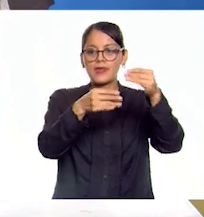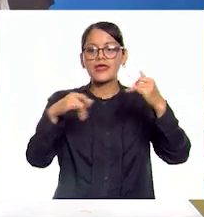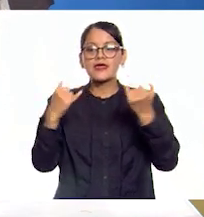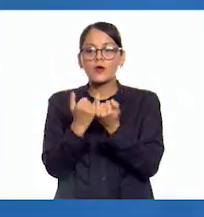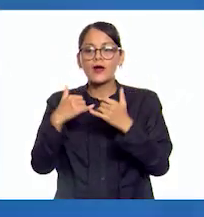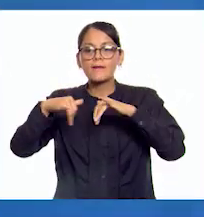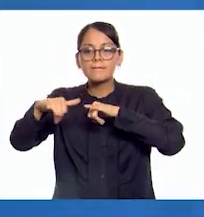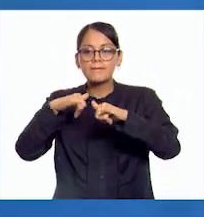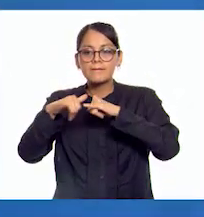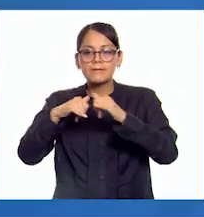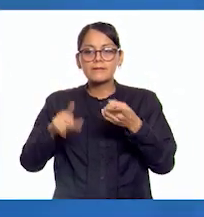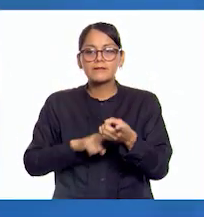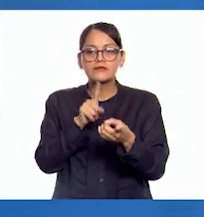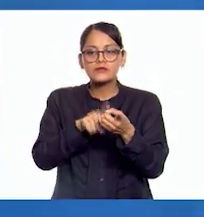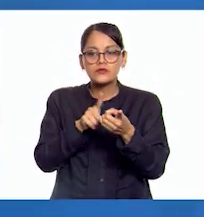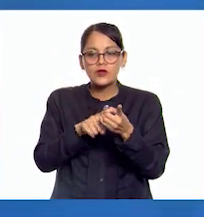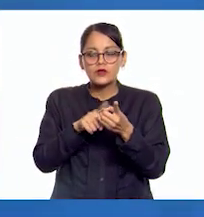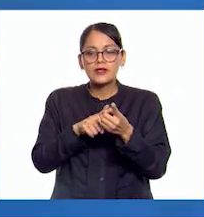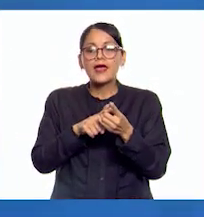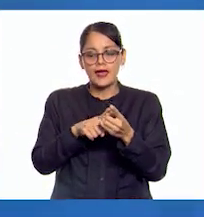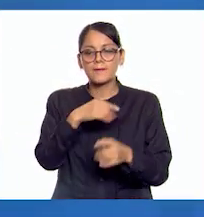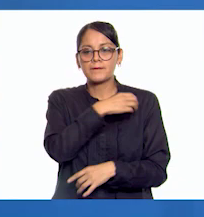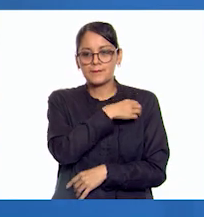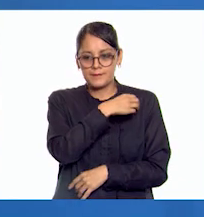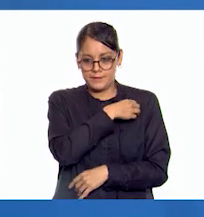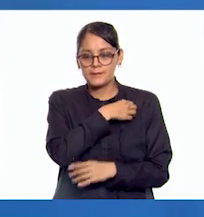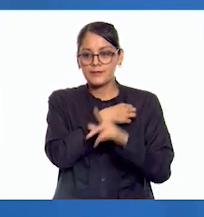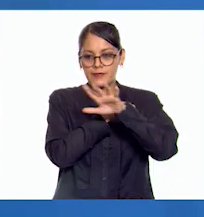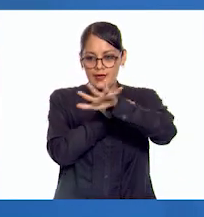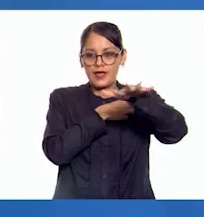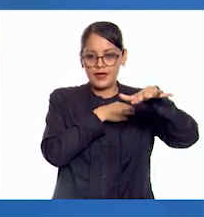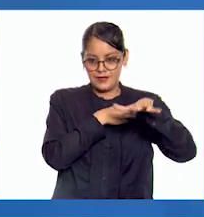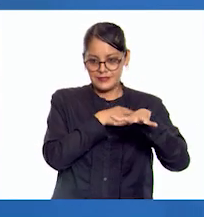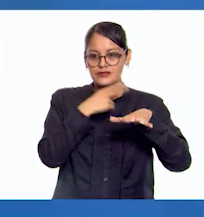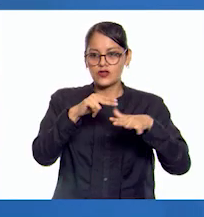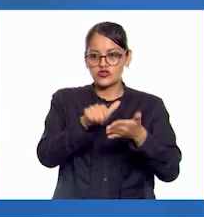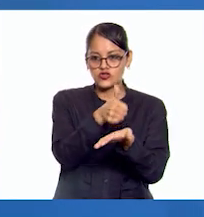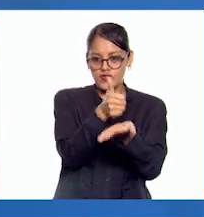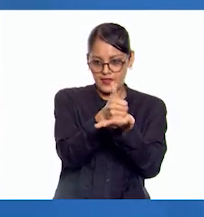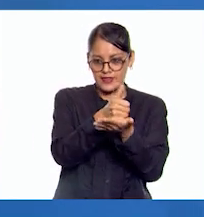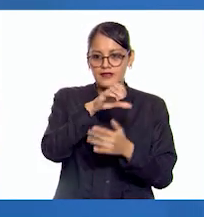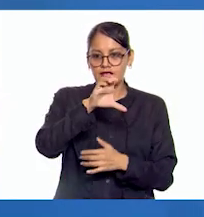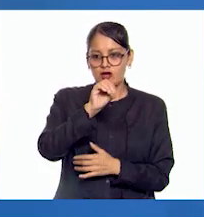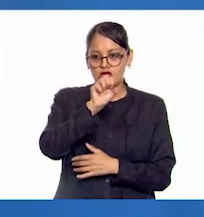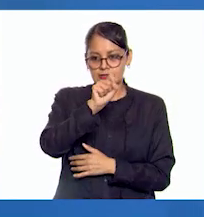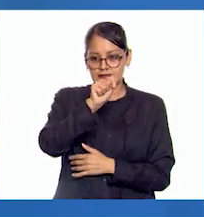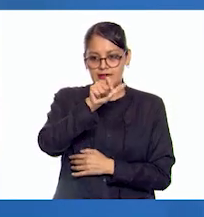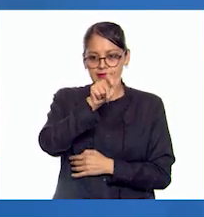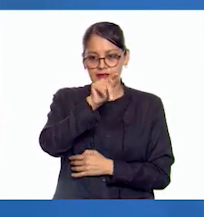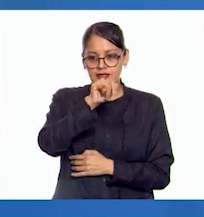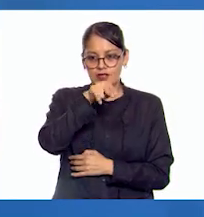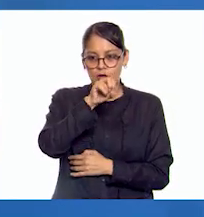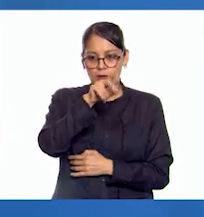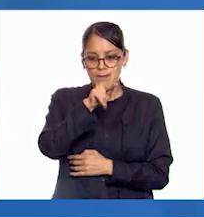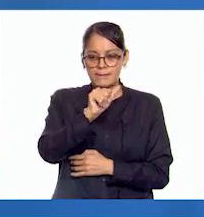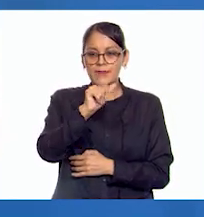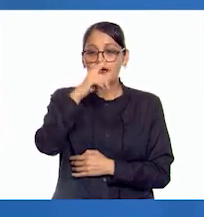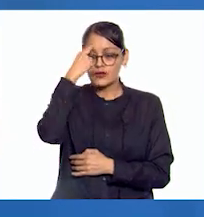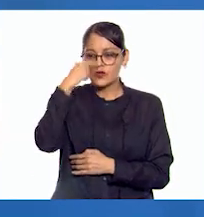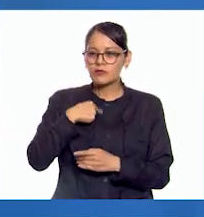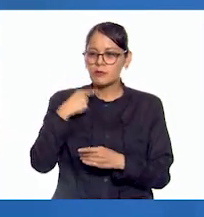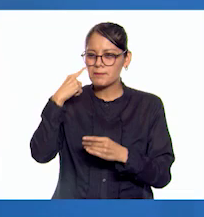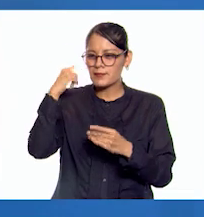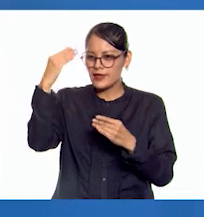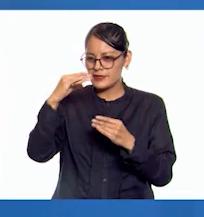ubicación de la capital del Imperio, la ciudad de Constantinopla. Guíate del nombre de los continentes